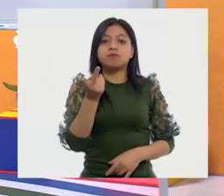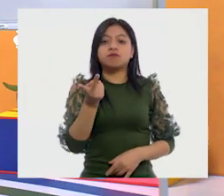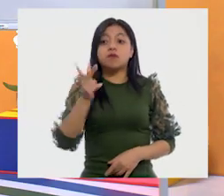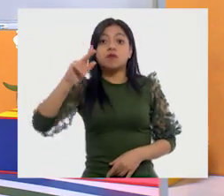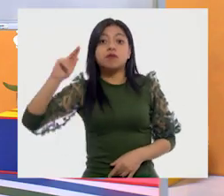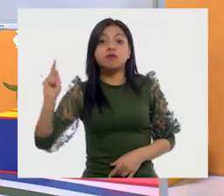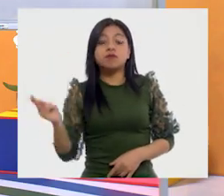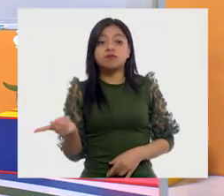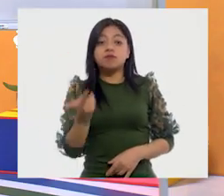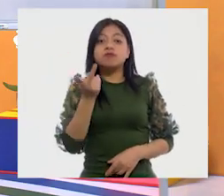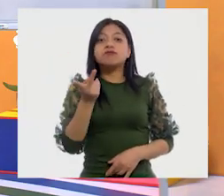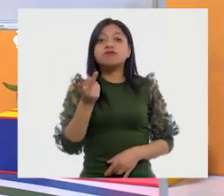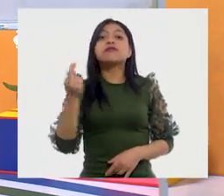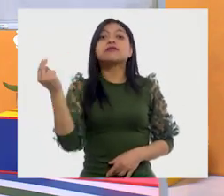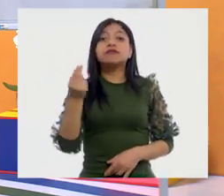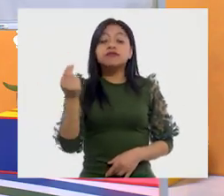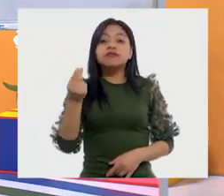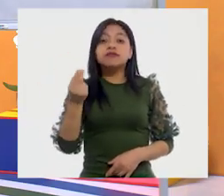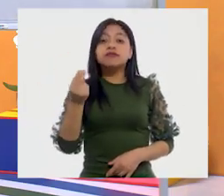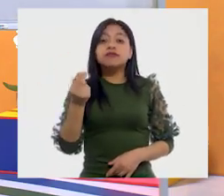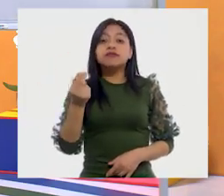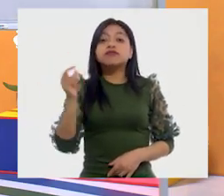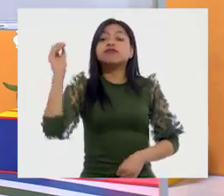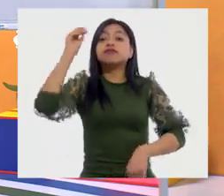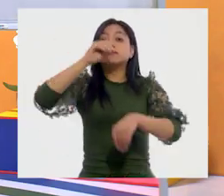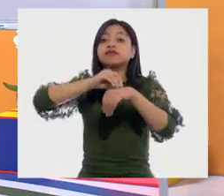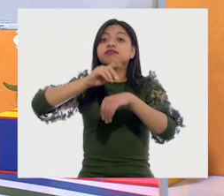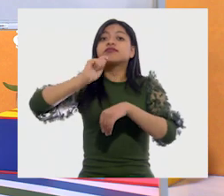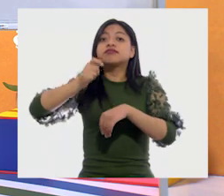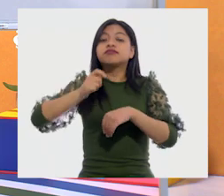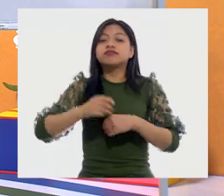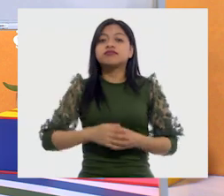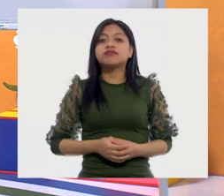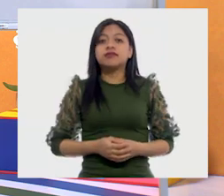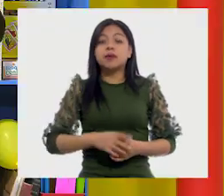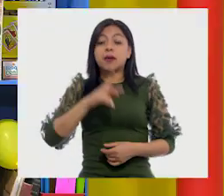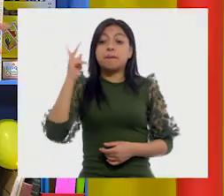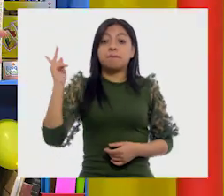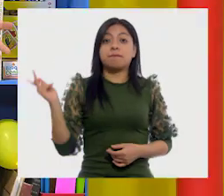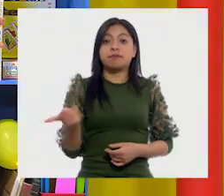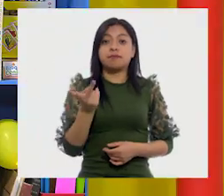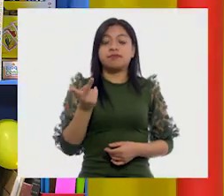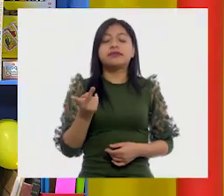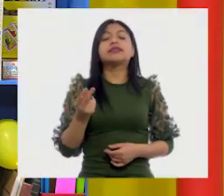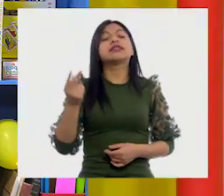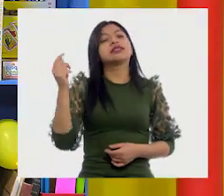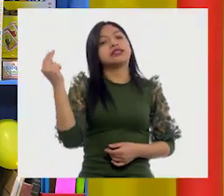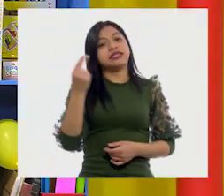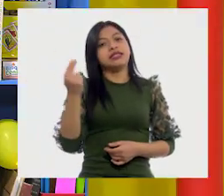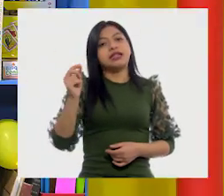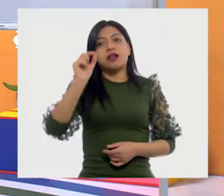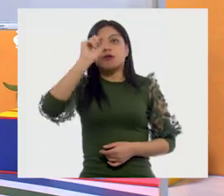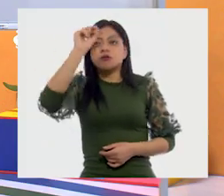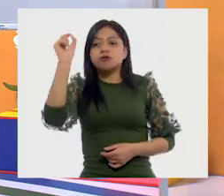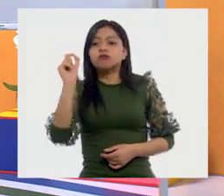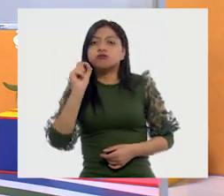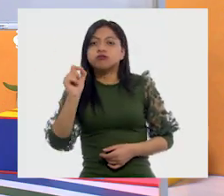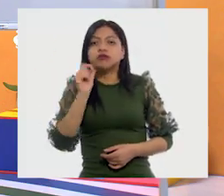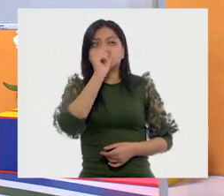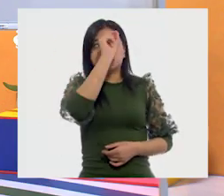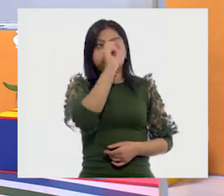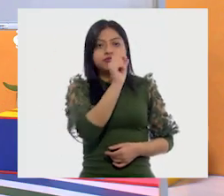llaman esos signos que utilizamos en las preguntas? Signo de interrogación. Así es, el signo de